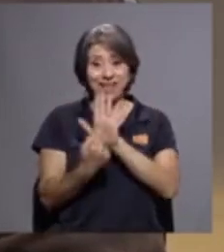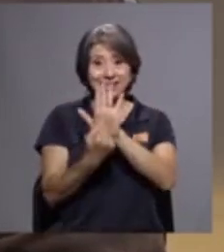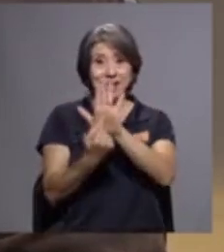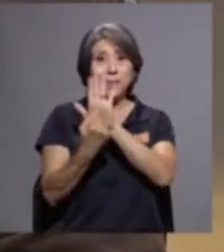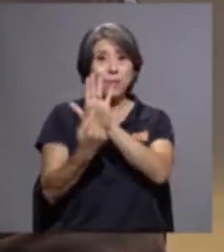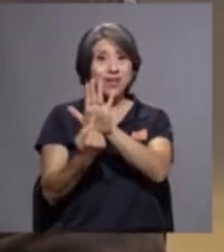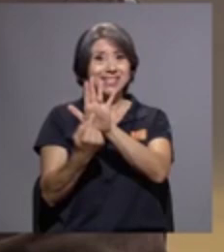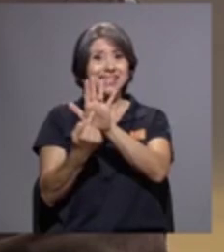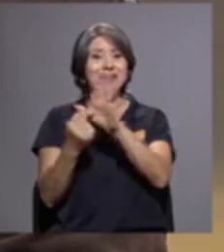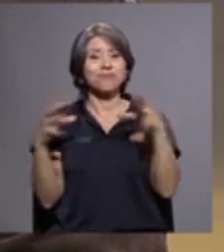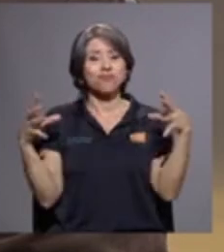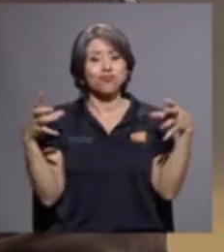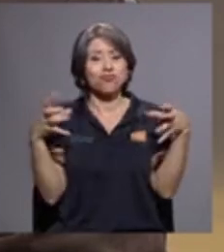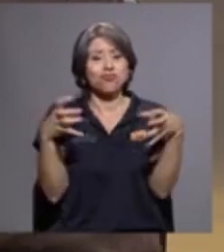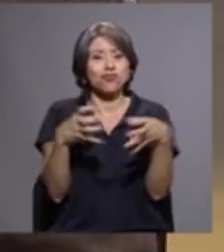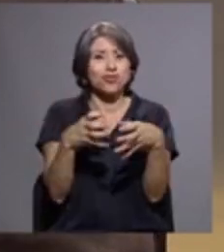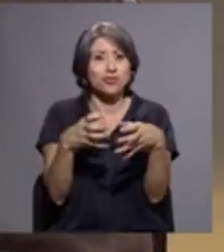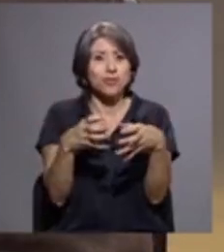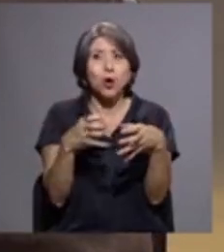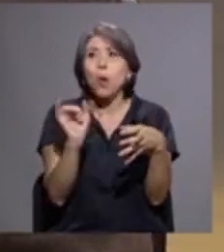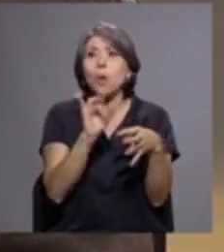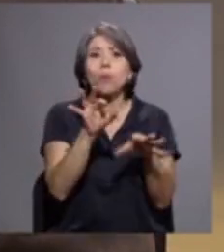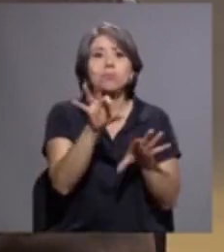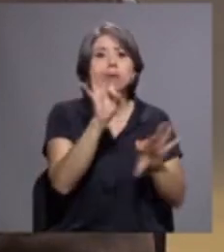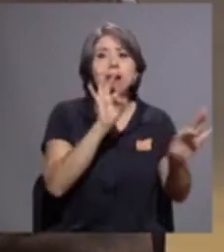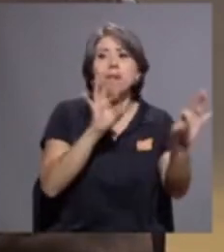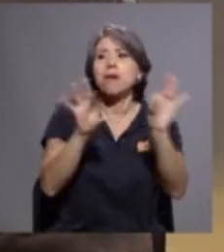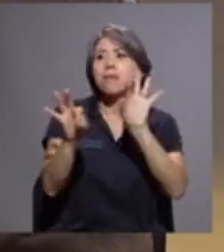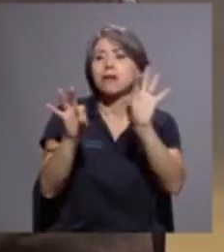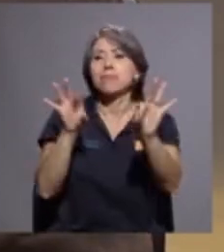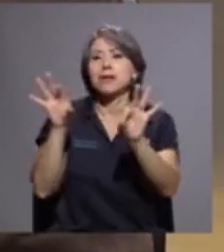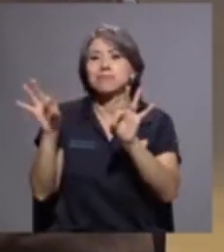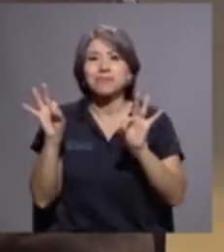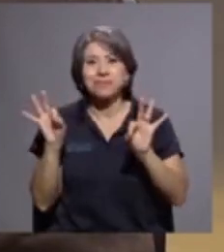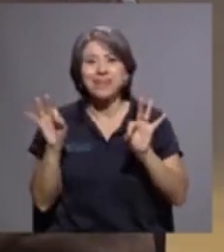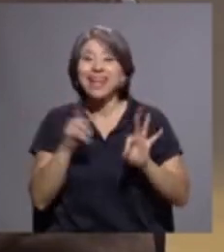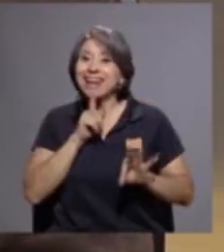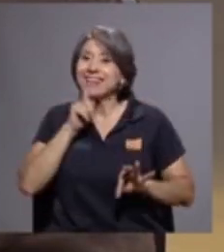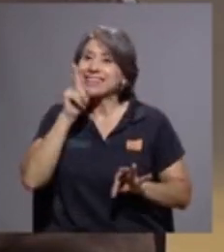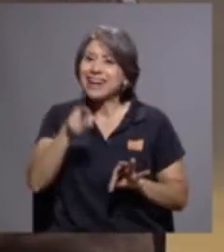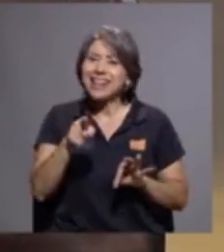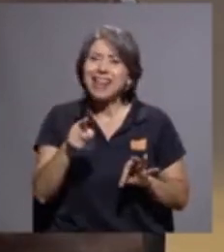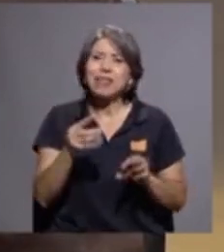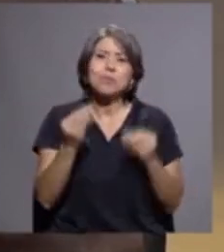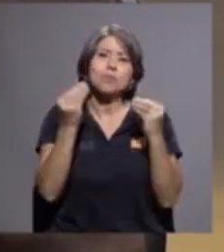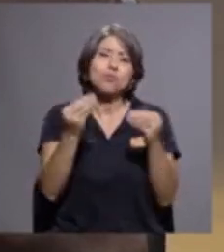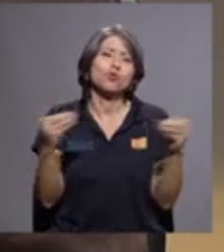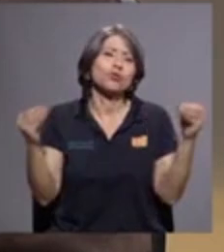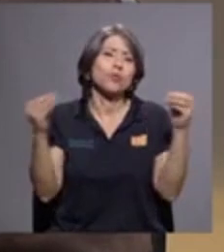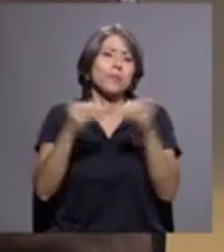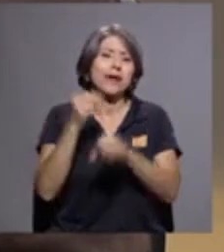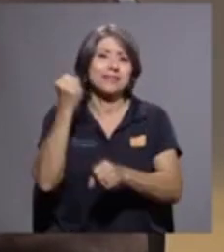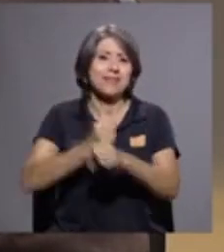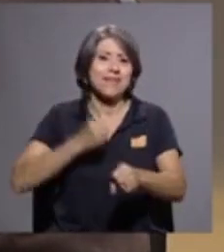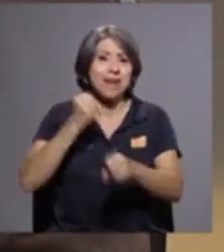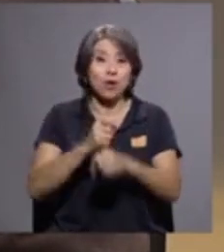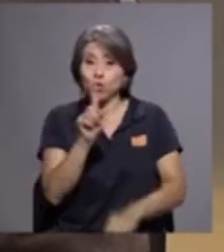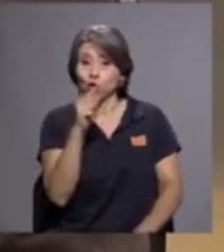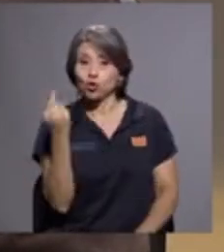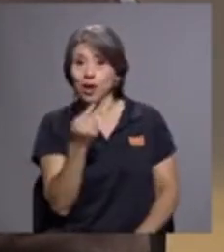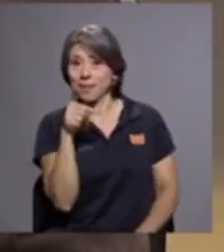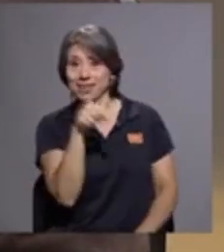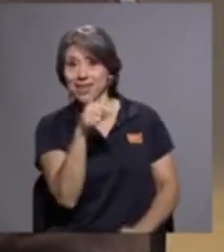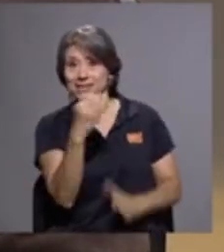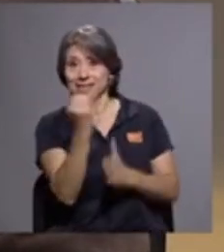constituida por casi que al azar porque en realidad sí hay mucho más trabajo aparte de las acuarelas